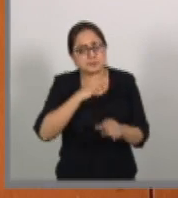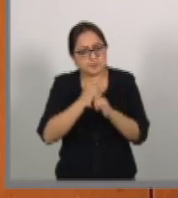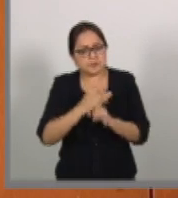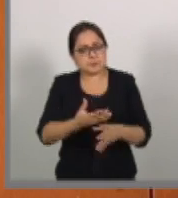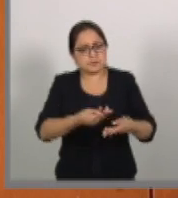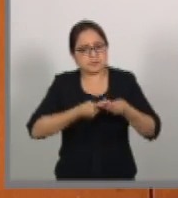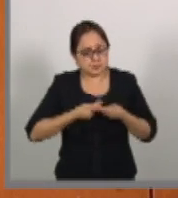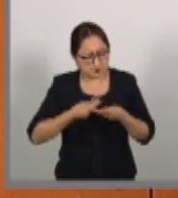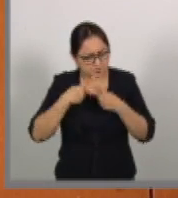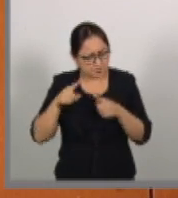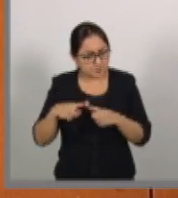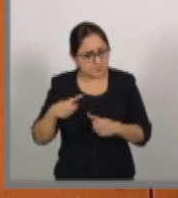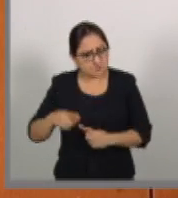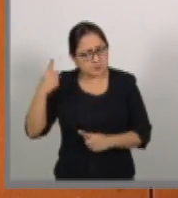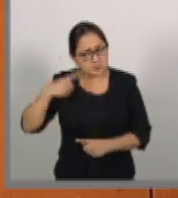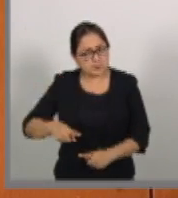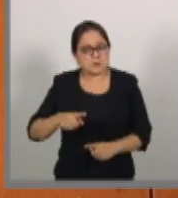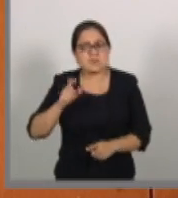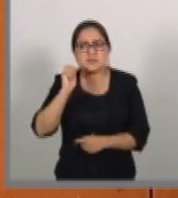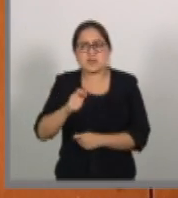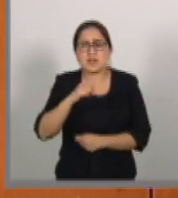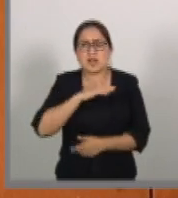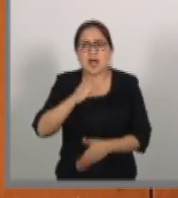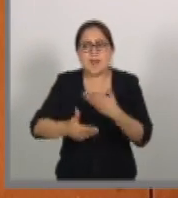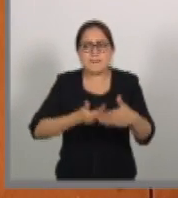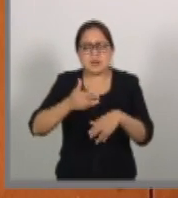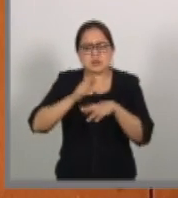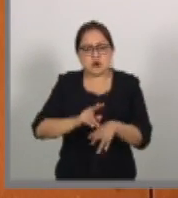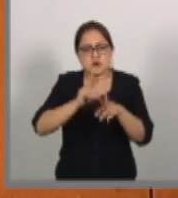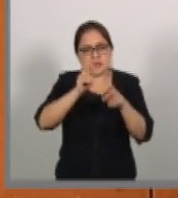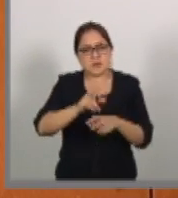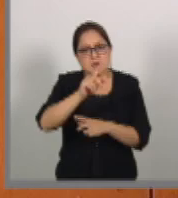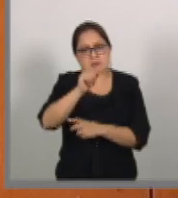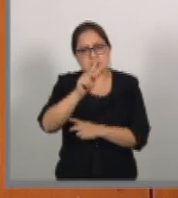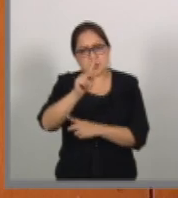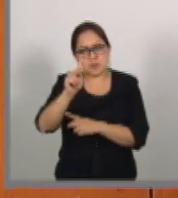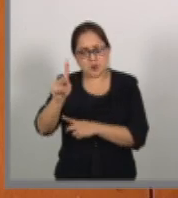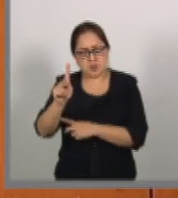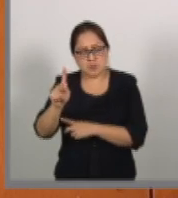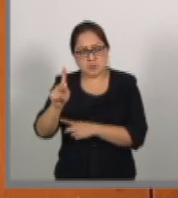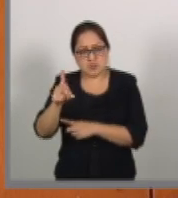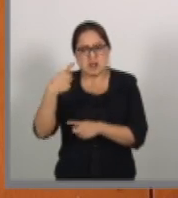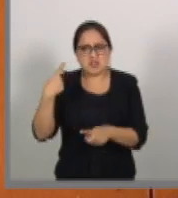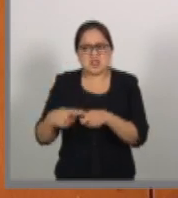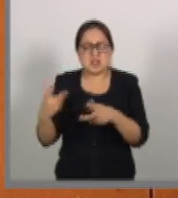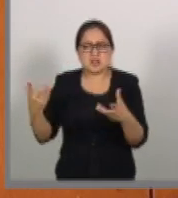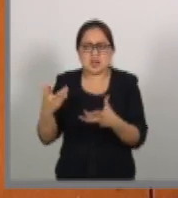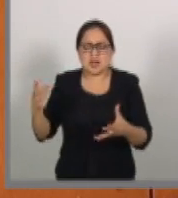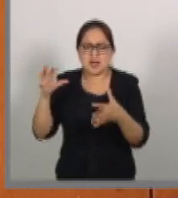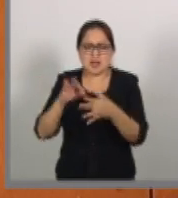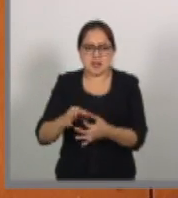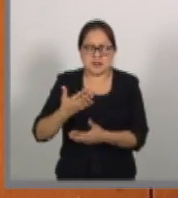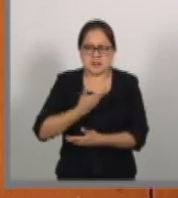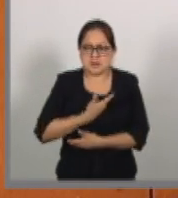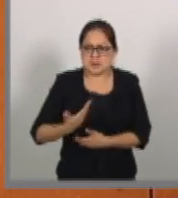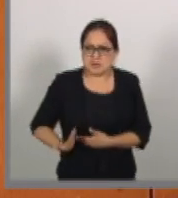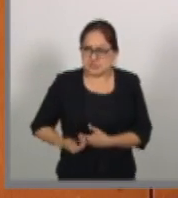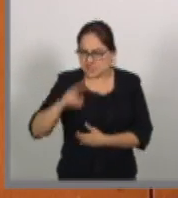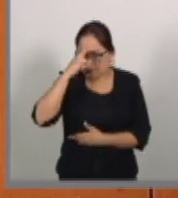tiempo y forma del avance de las negociaciones del TPP conducidas por el Ejecutivo Federal.